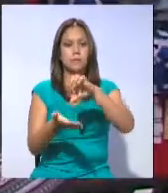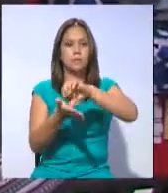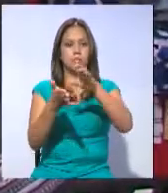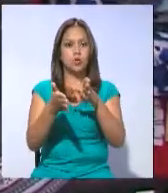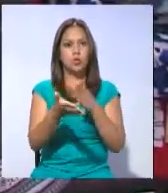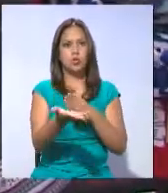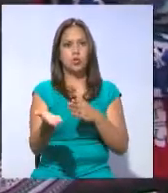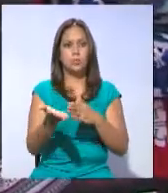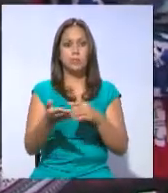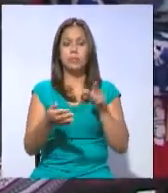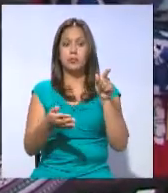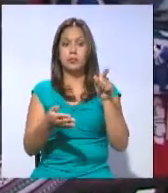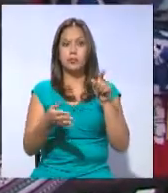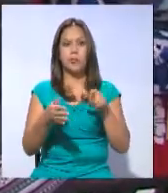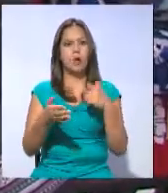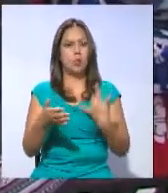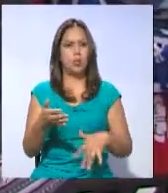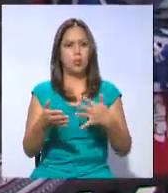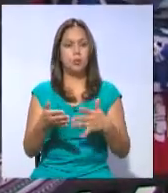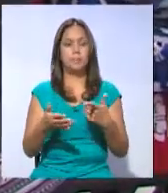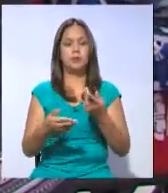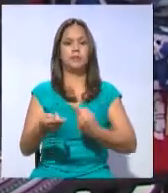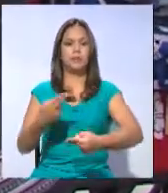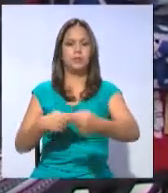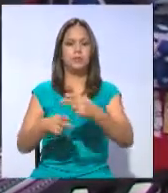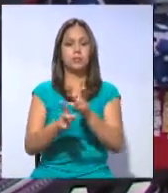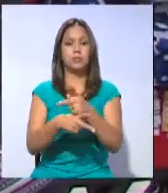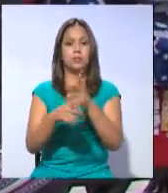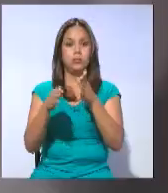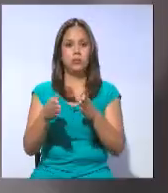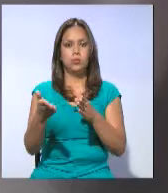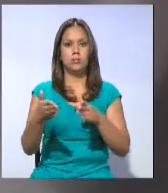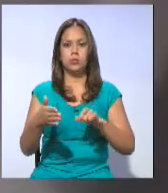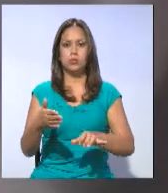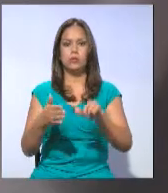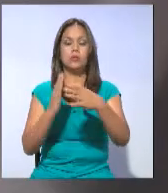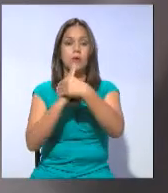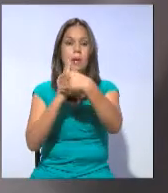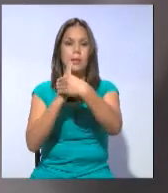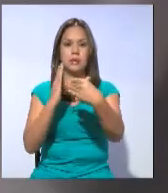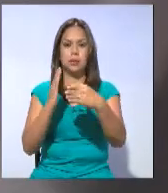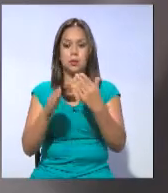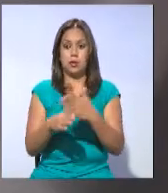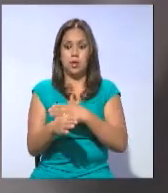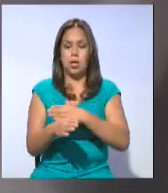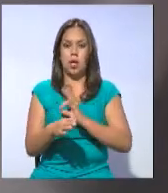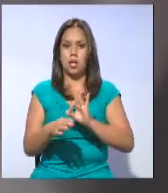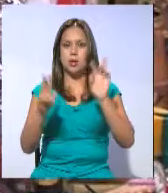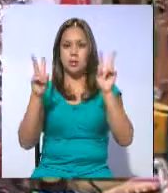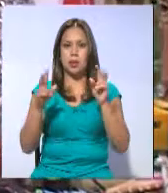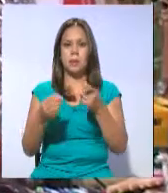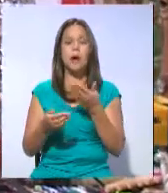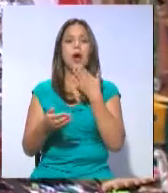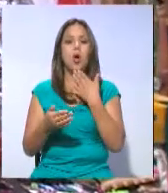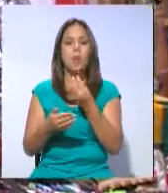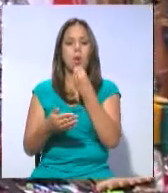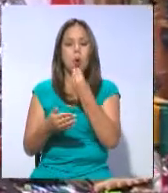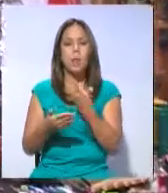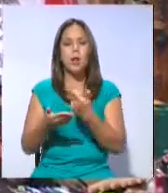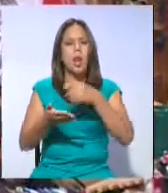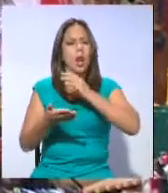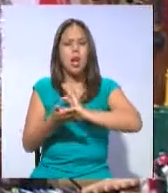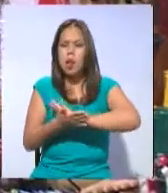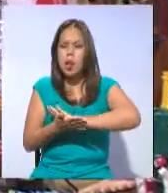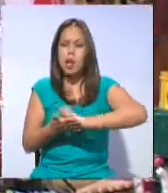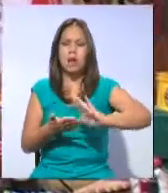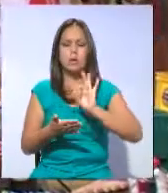Como parte de estos espacios, los comerciantes y productores tienen una capacitación previa sobre el manejo de alimentos, incentivos